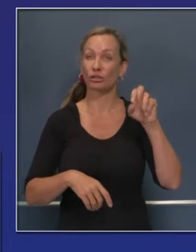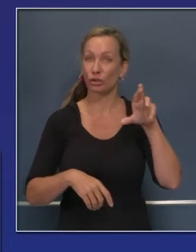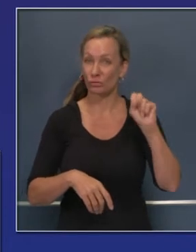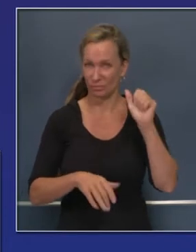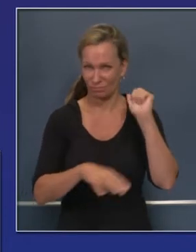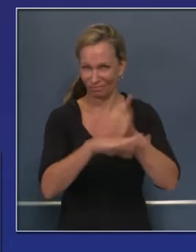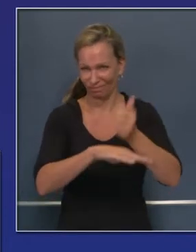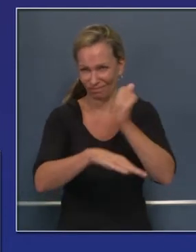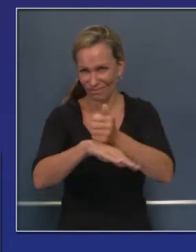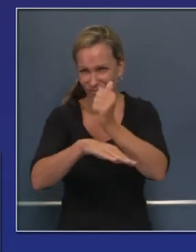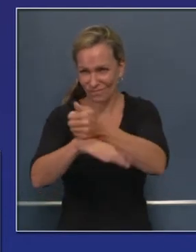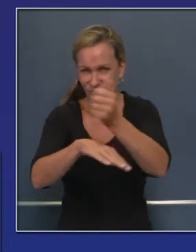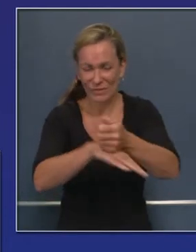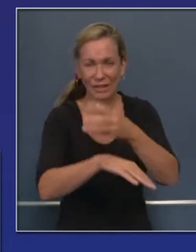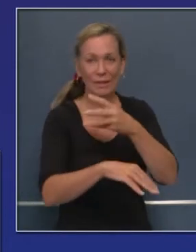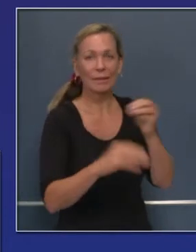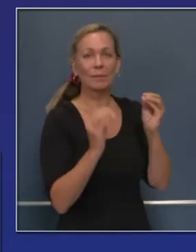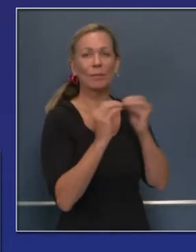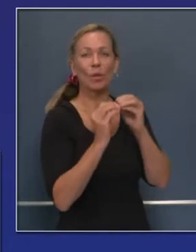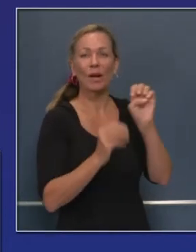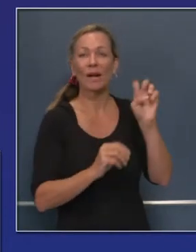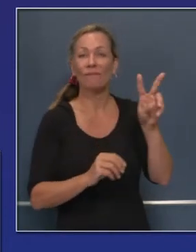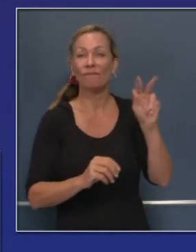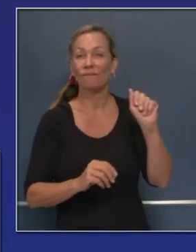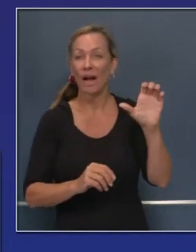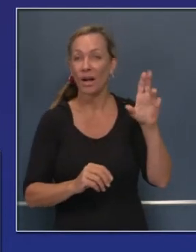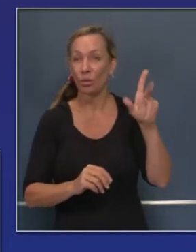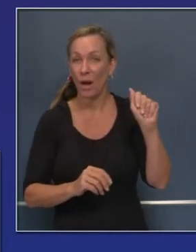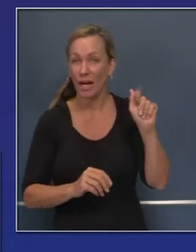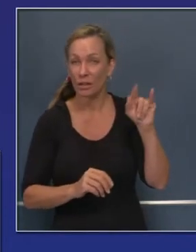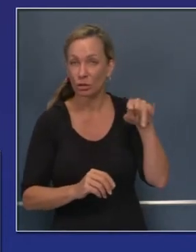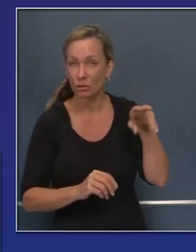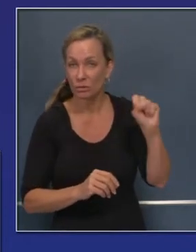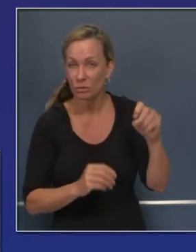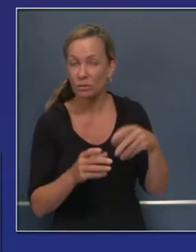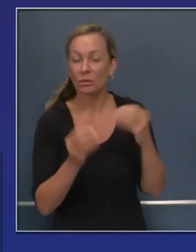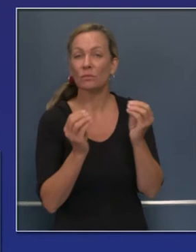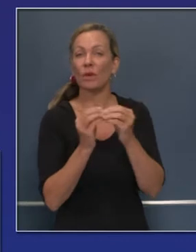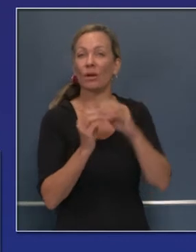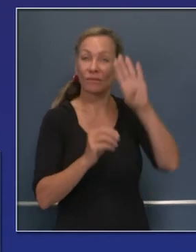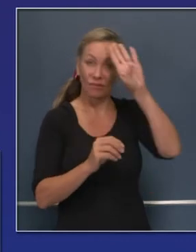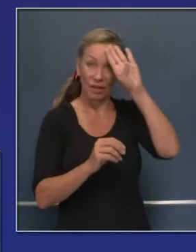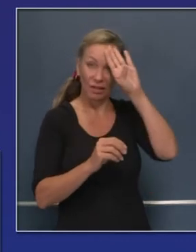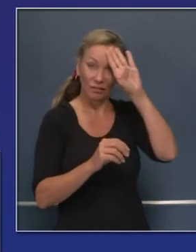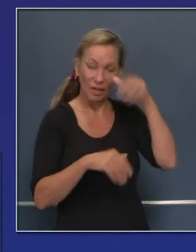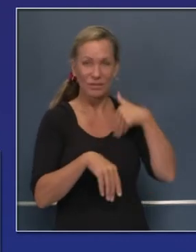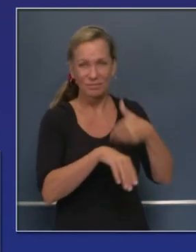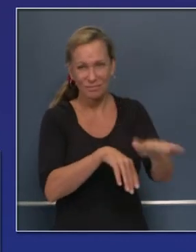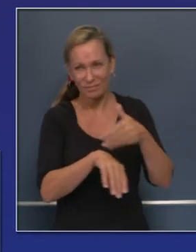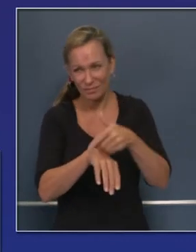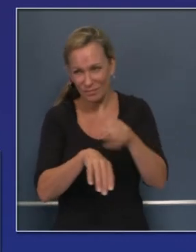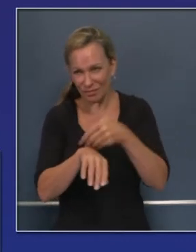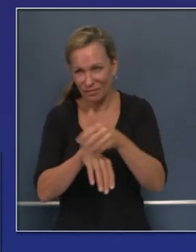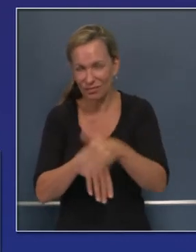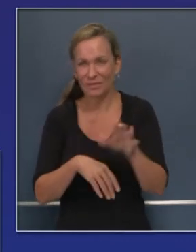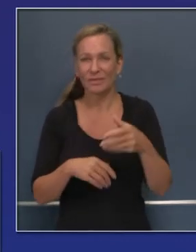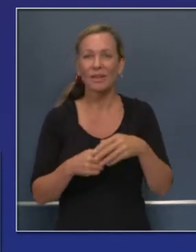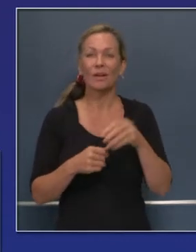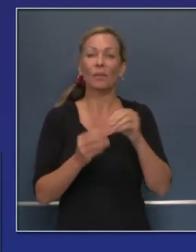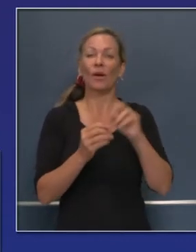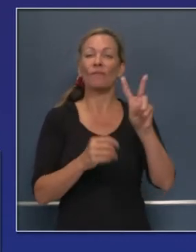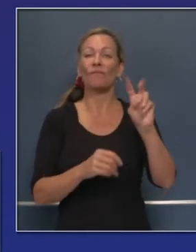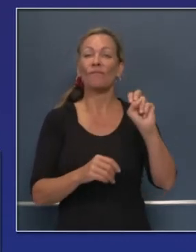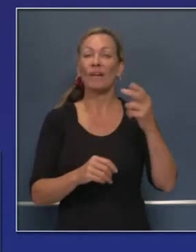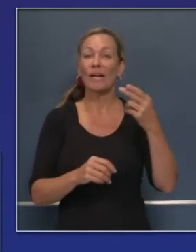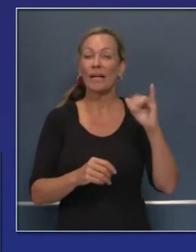personal allí en ese incendio, particularmente en las últimas 48 horas y en las últimas 24 horas. Más camiones, más bulldozers,